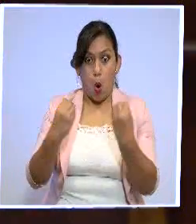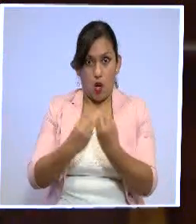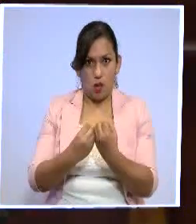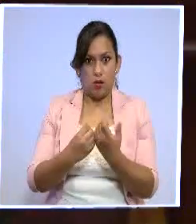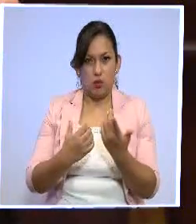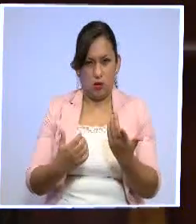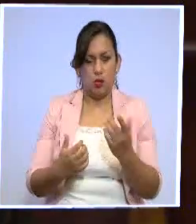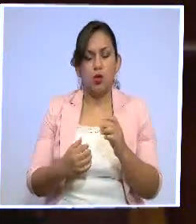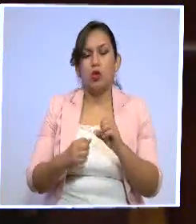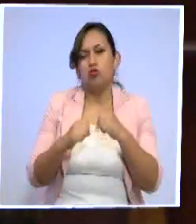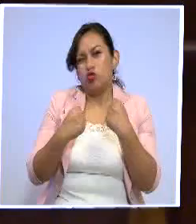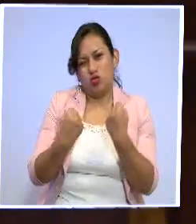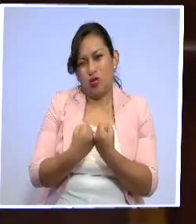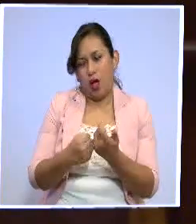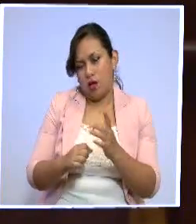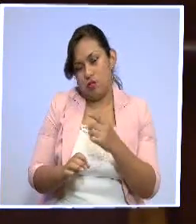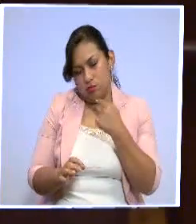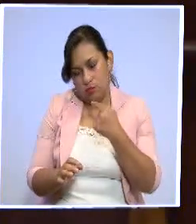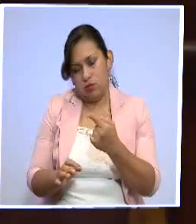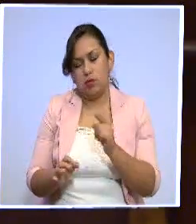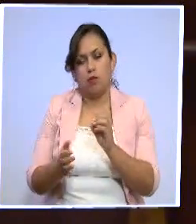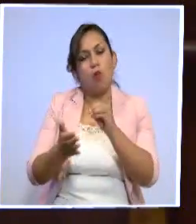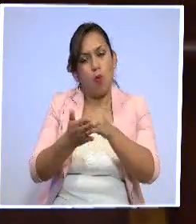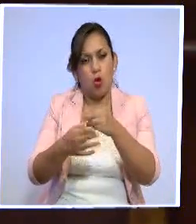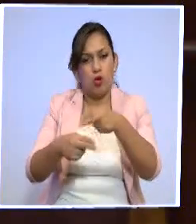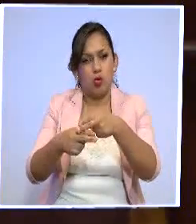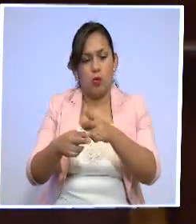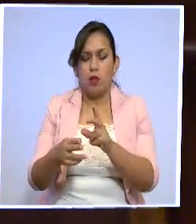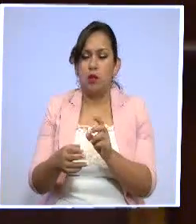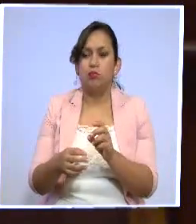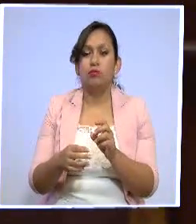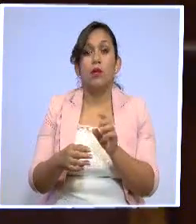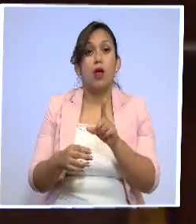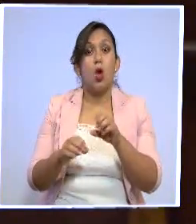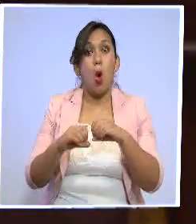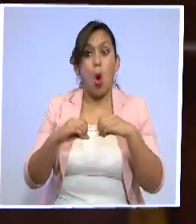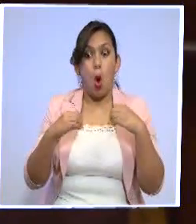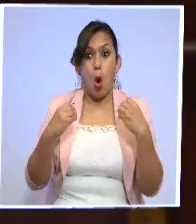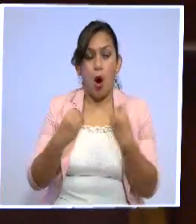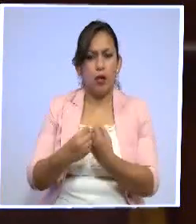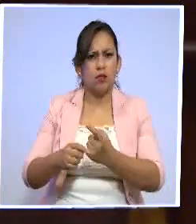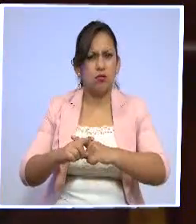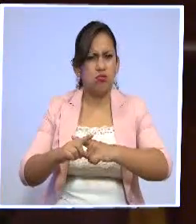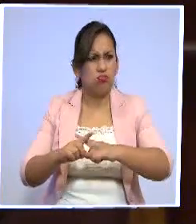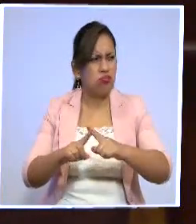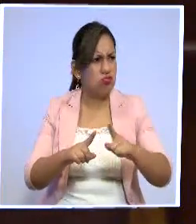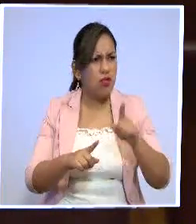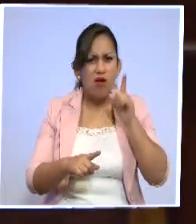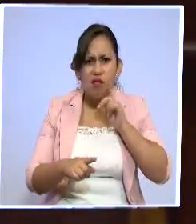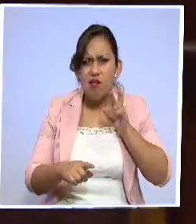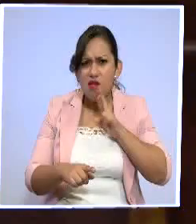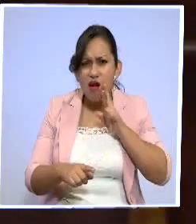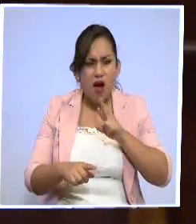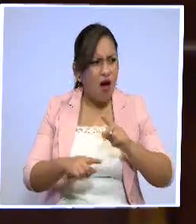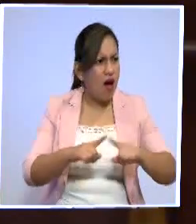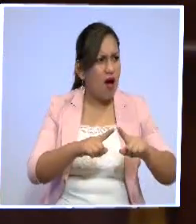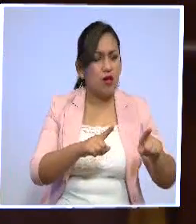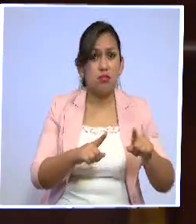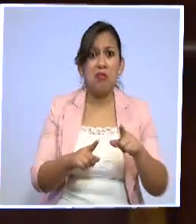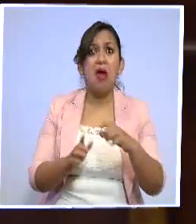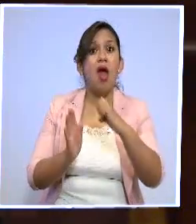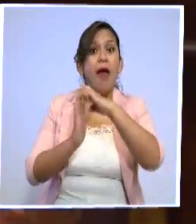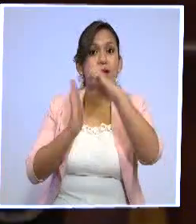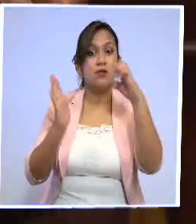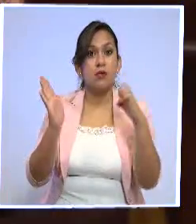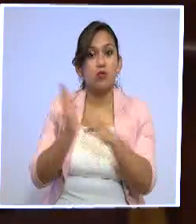social, si se puede decir así, es una organización pluralista, democrática, que se rige por sus estatutos y al ser